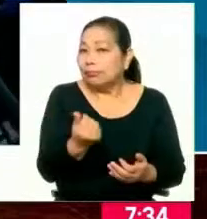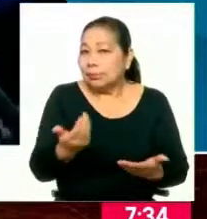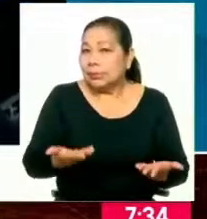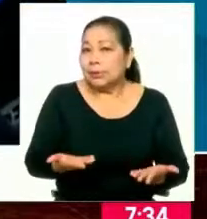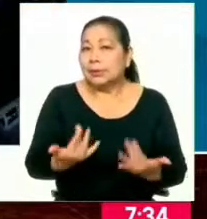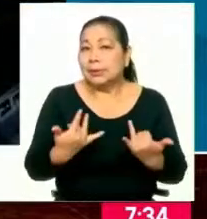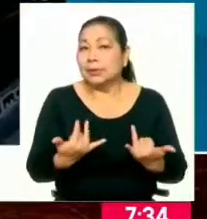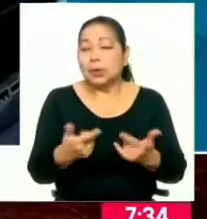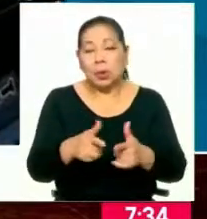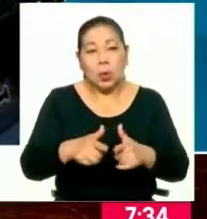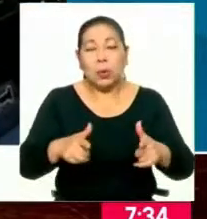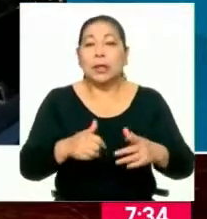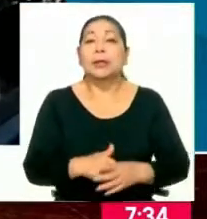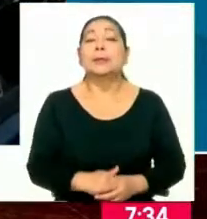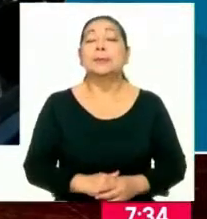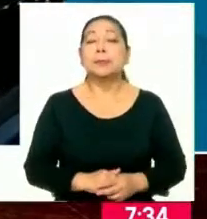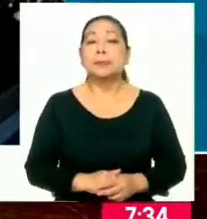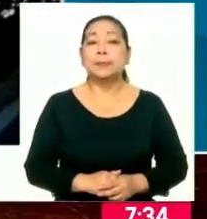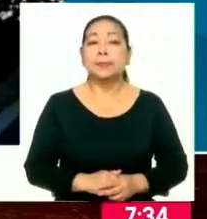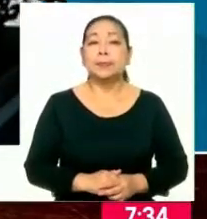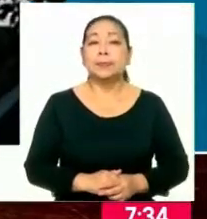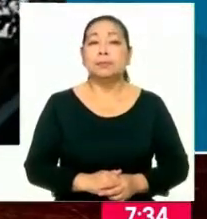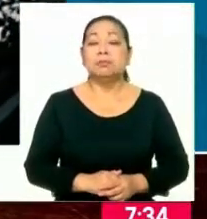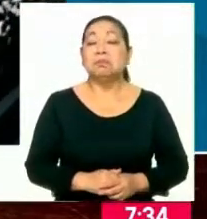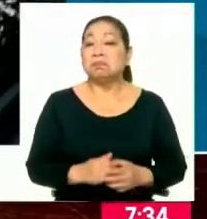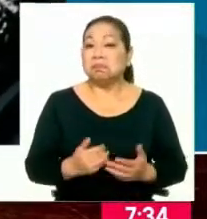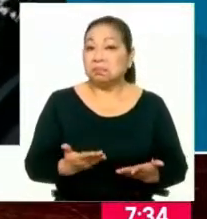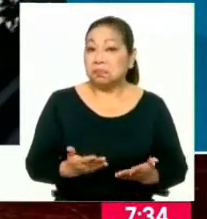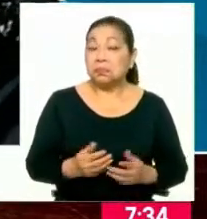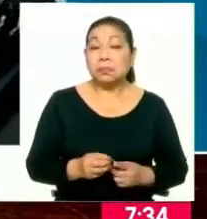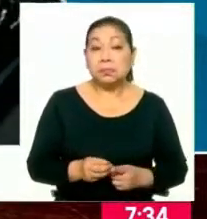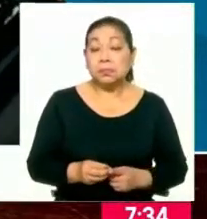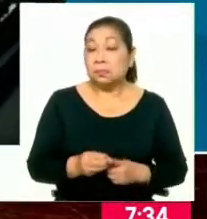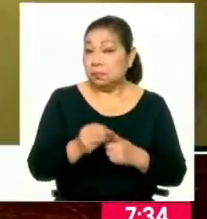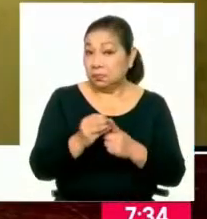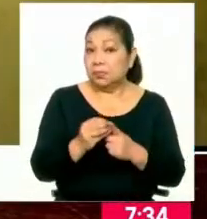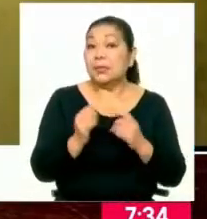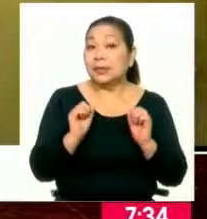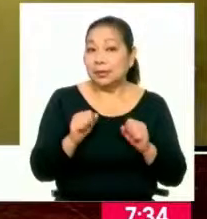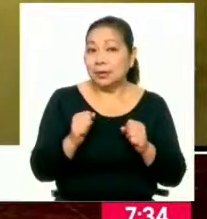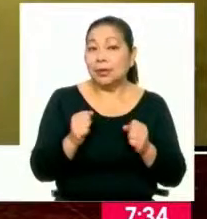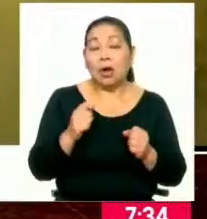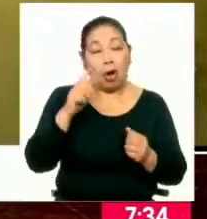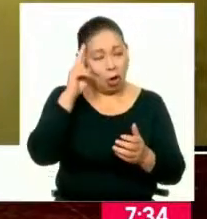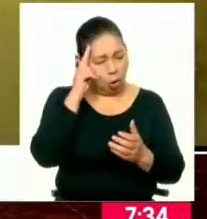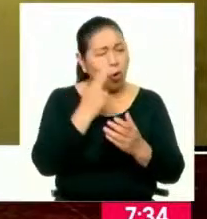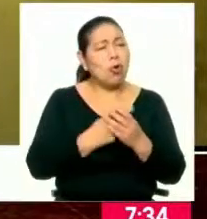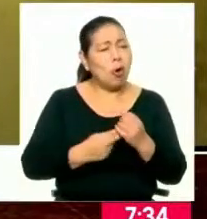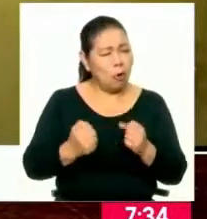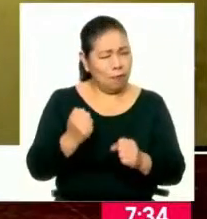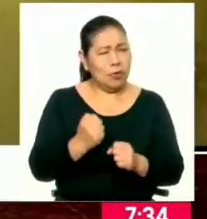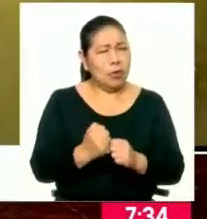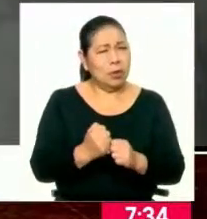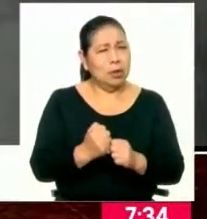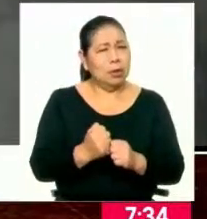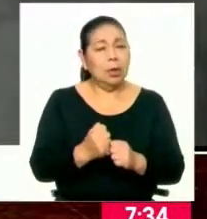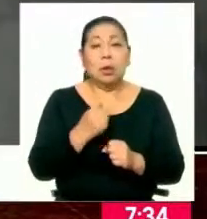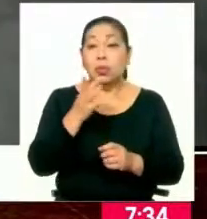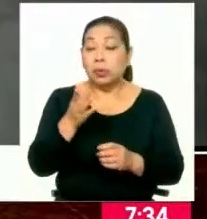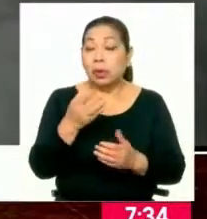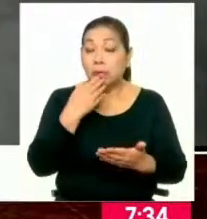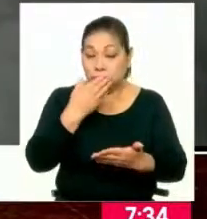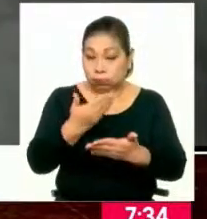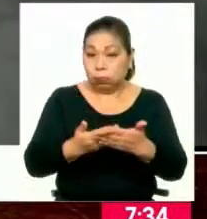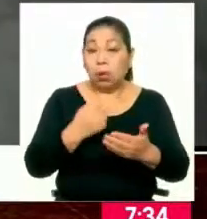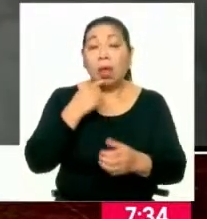se haga sentir en esta zona? Bueno, en principio tiene que haber una confianza en formular la denuncia